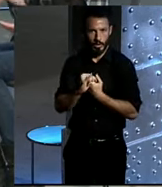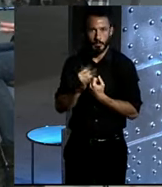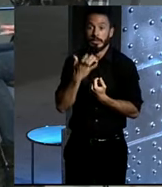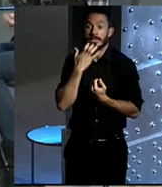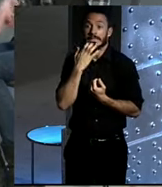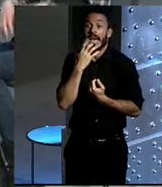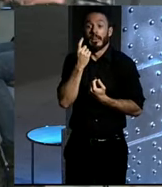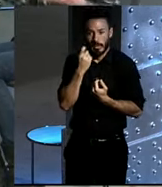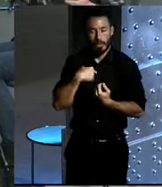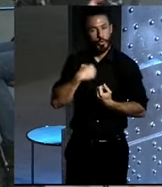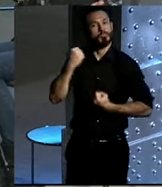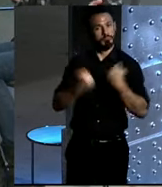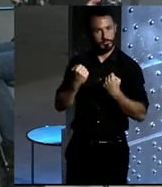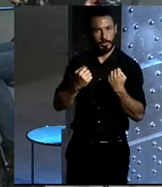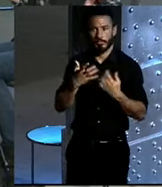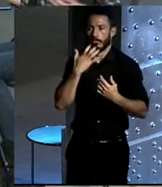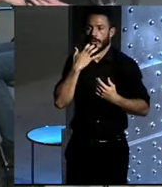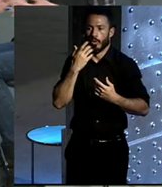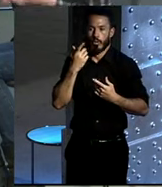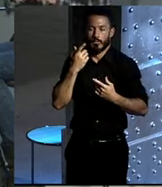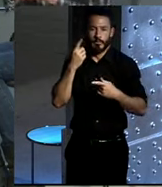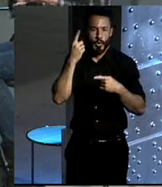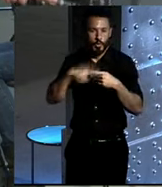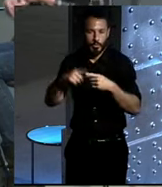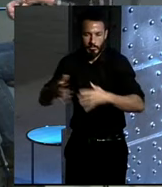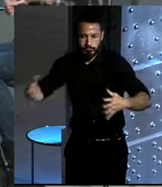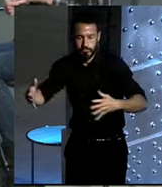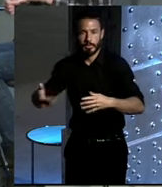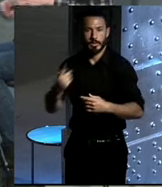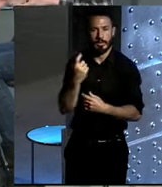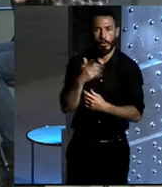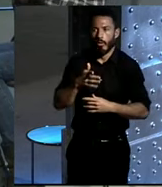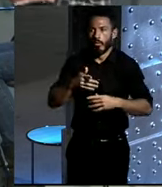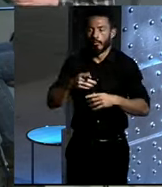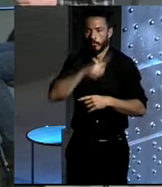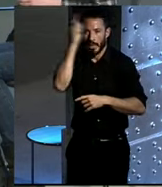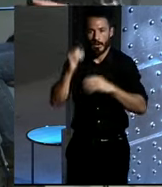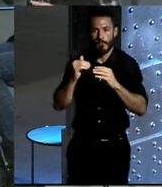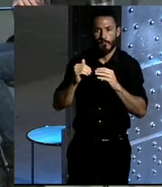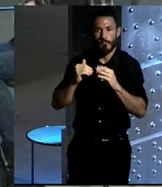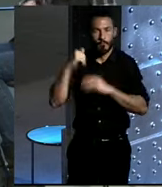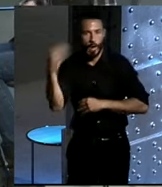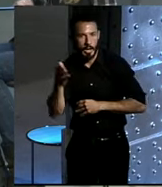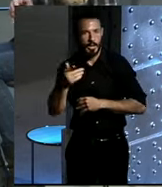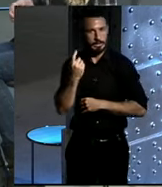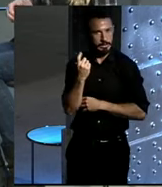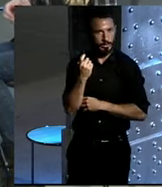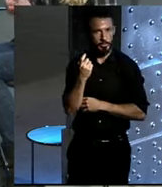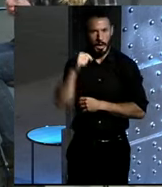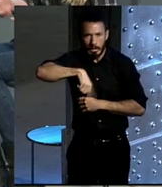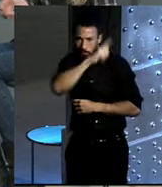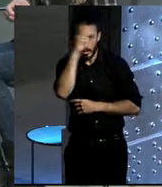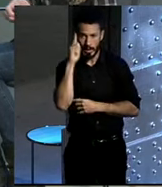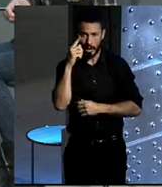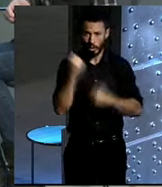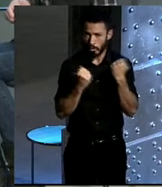Es decir, cuando tengo que mover cosas que no hay otra manera de mover cuando salgo de Madrid, pero no lo utilizo dentro de Madrid. Dentro de Madrid